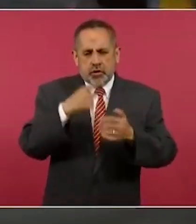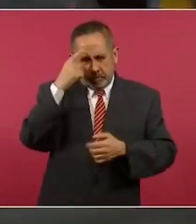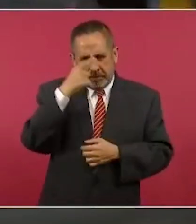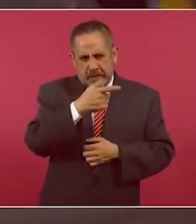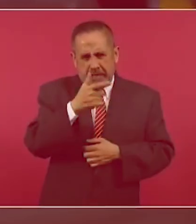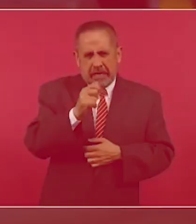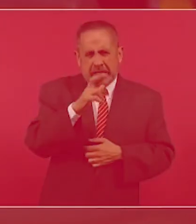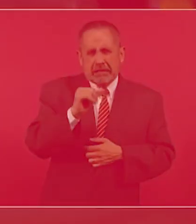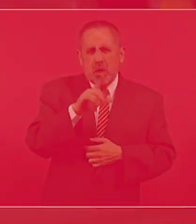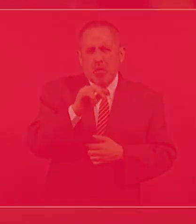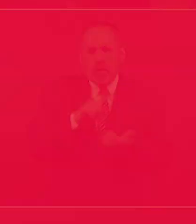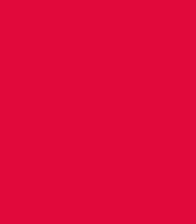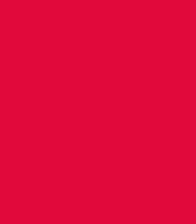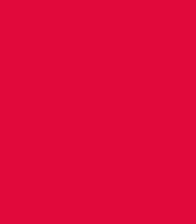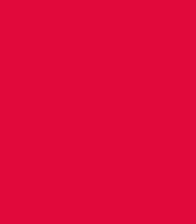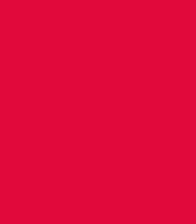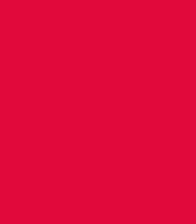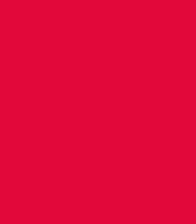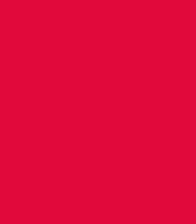Nueva York.